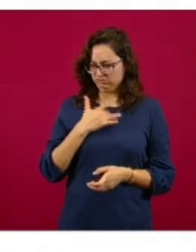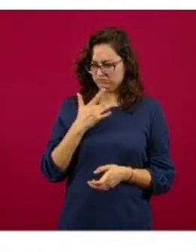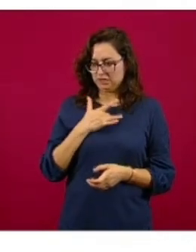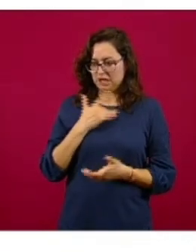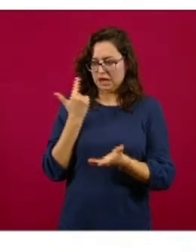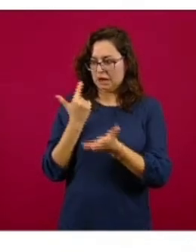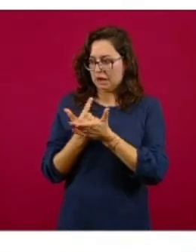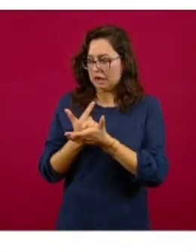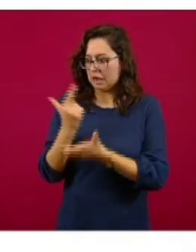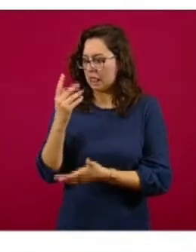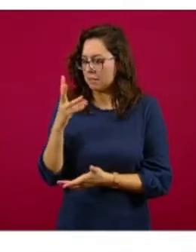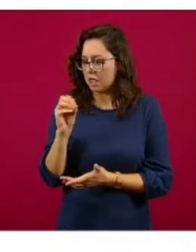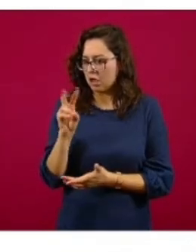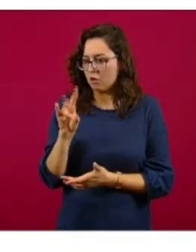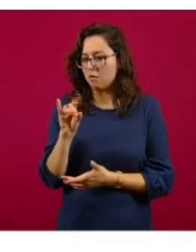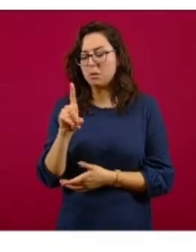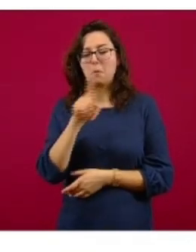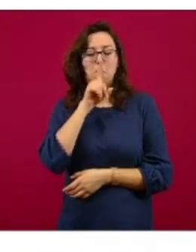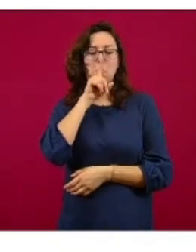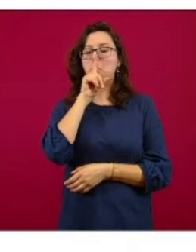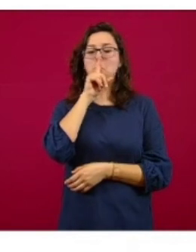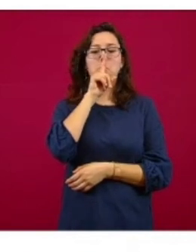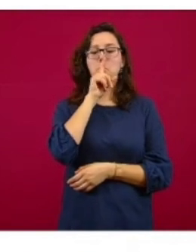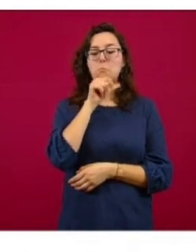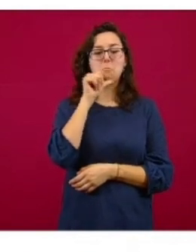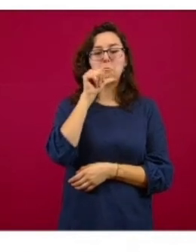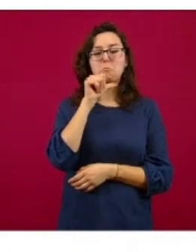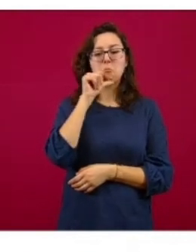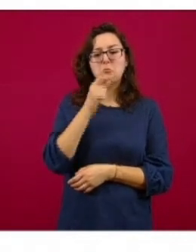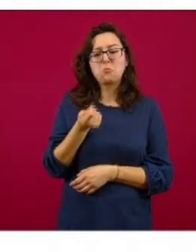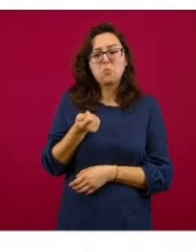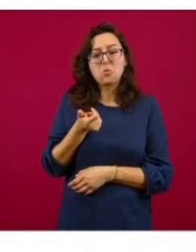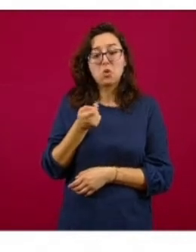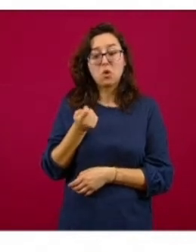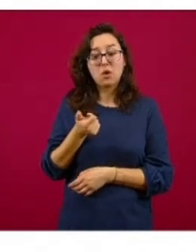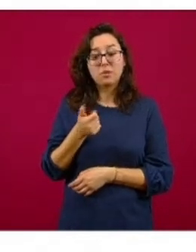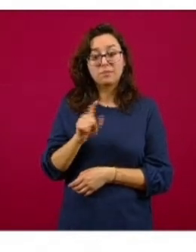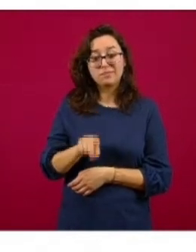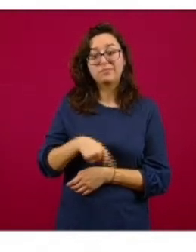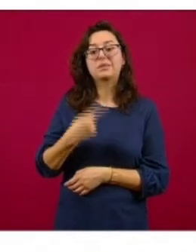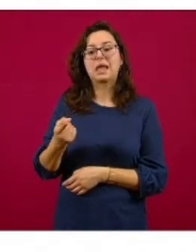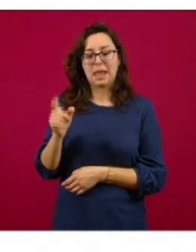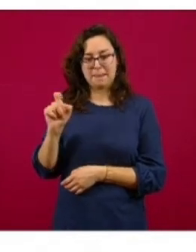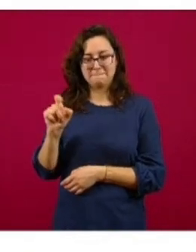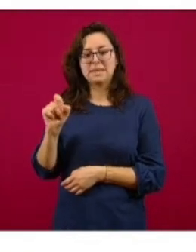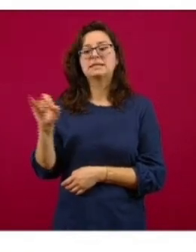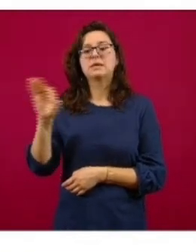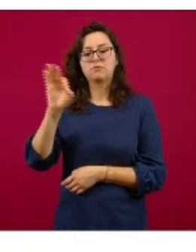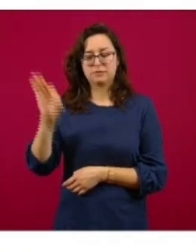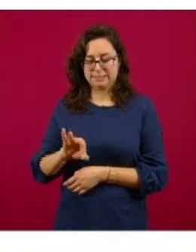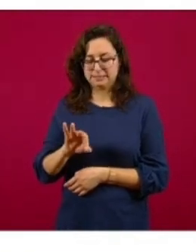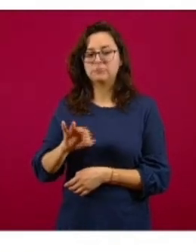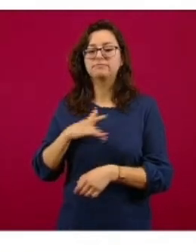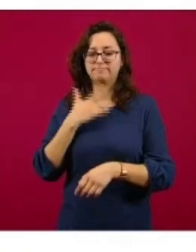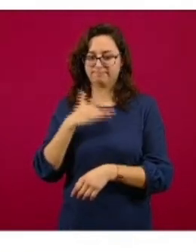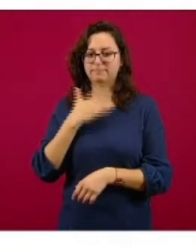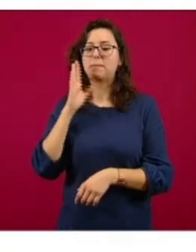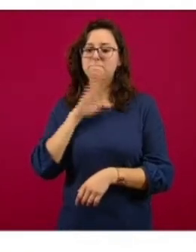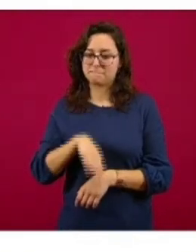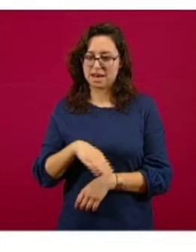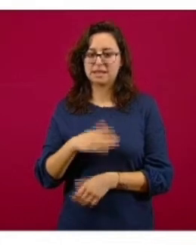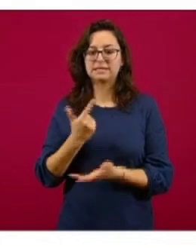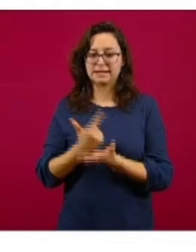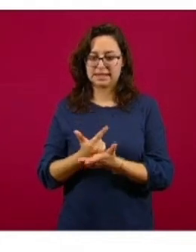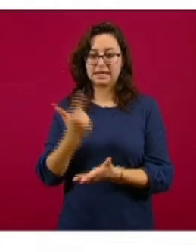definición de caso compatible con COVID-19. Y 20% sí tuvieron síntomas. Pero